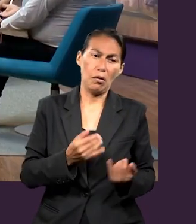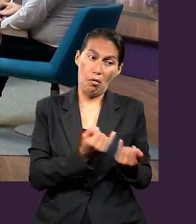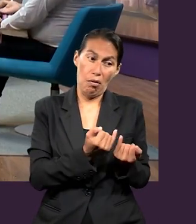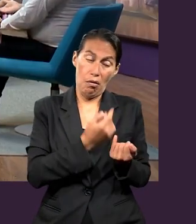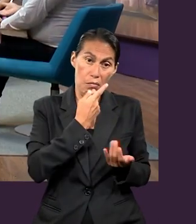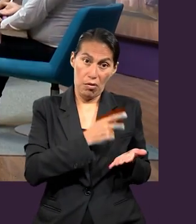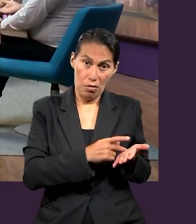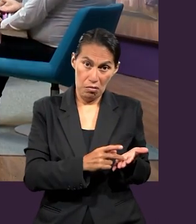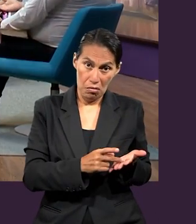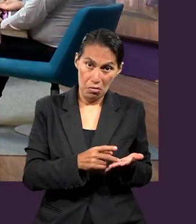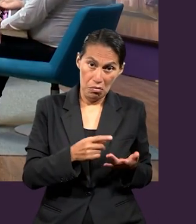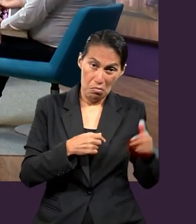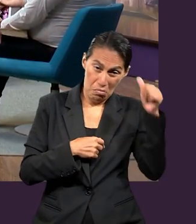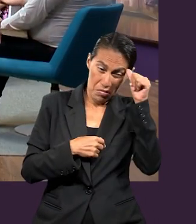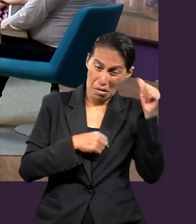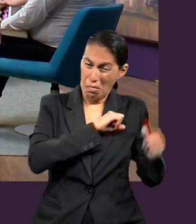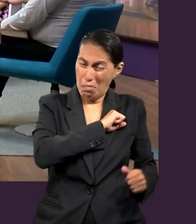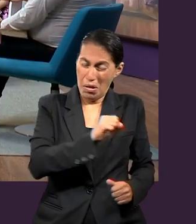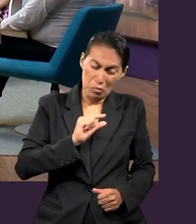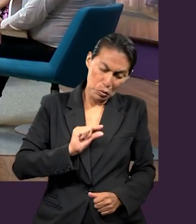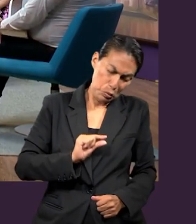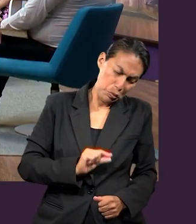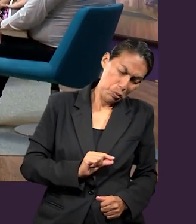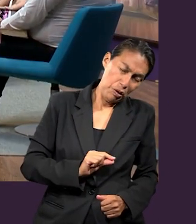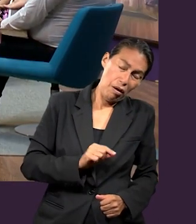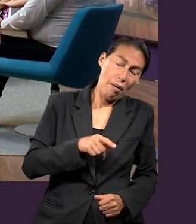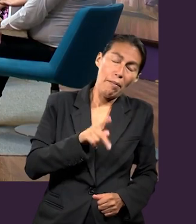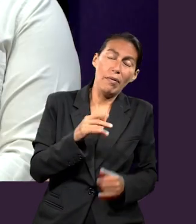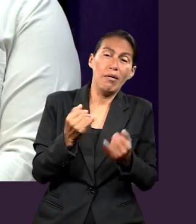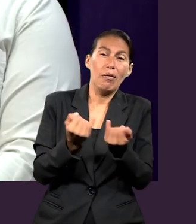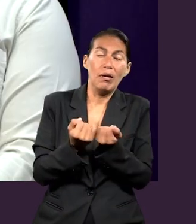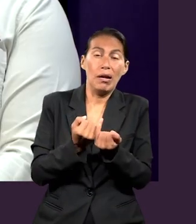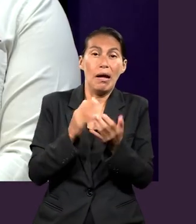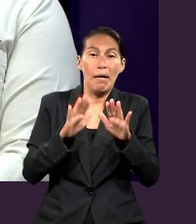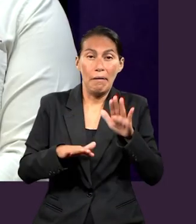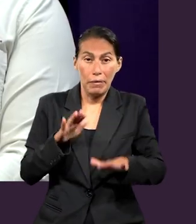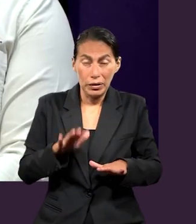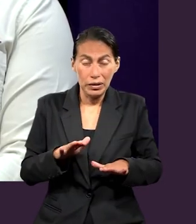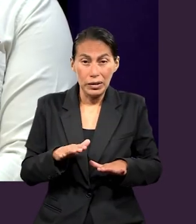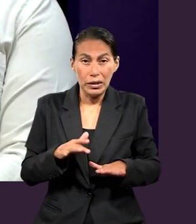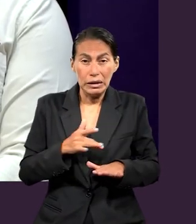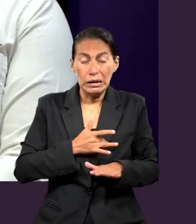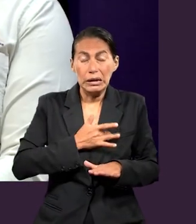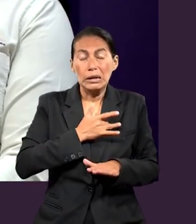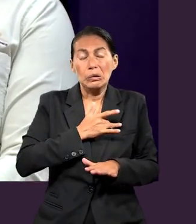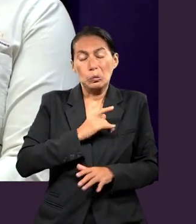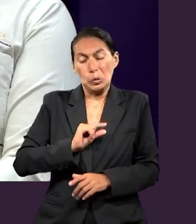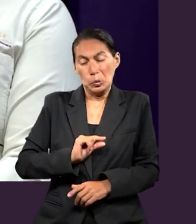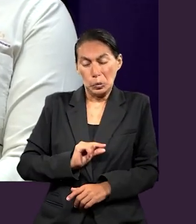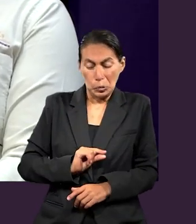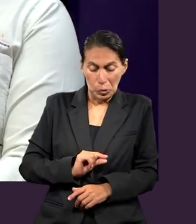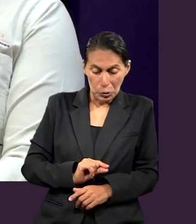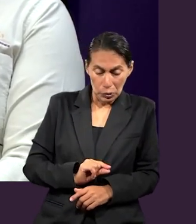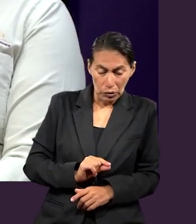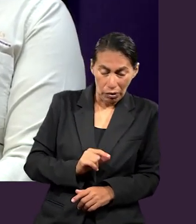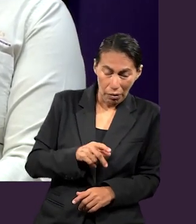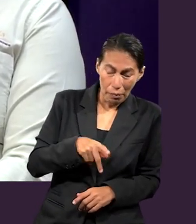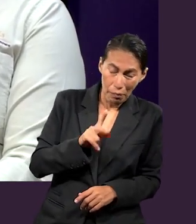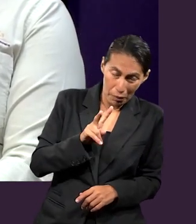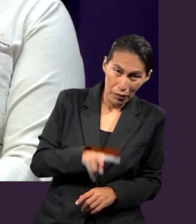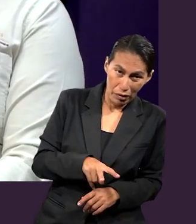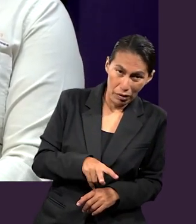lo decimos como Pablo, que somos de los más pecadores dentro de los pecadores, sino que a veces realmente llegamos a ese punto de llegar a hacerlo.